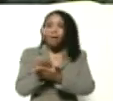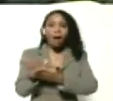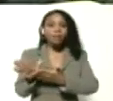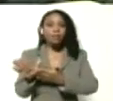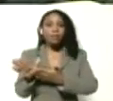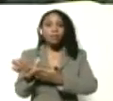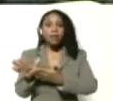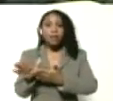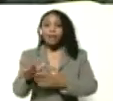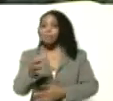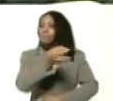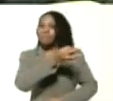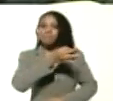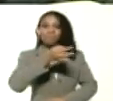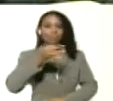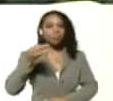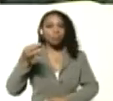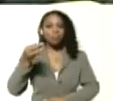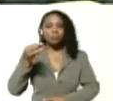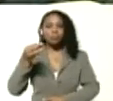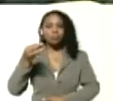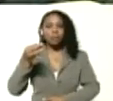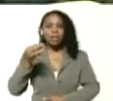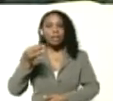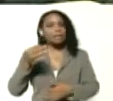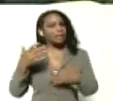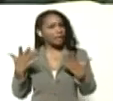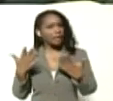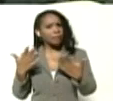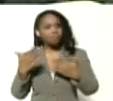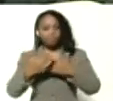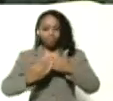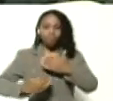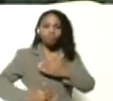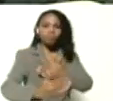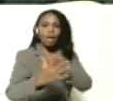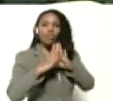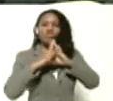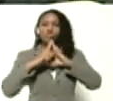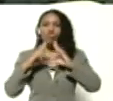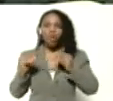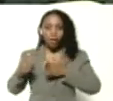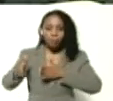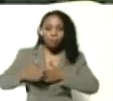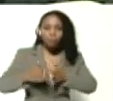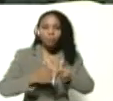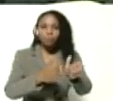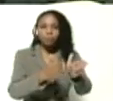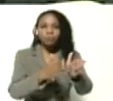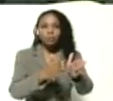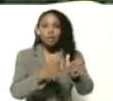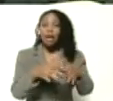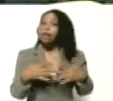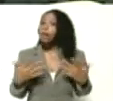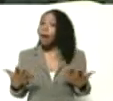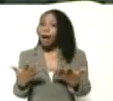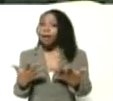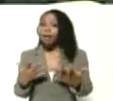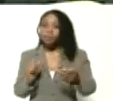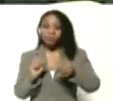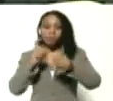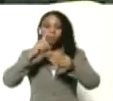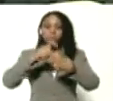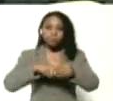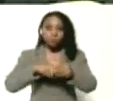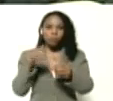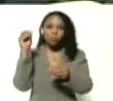y de calidad, que se proceda en todas las carreras, a la inscripción